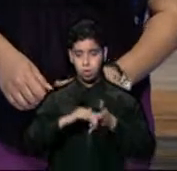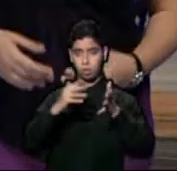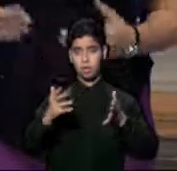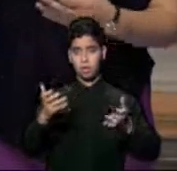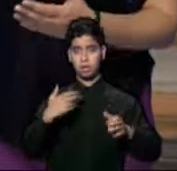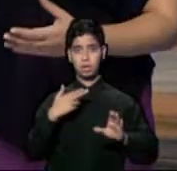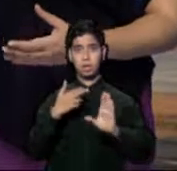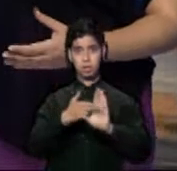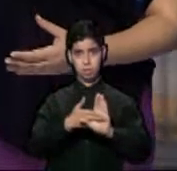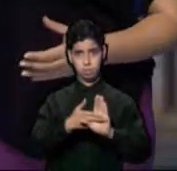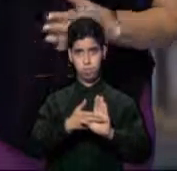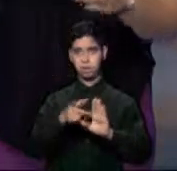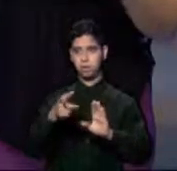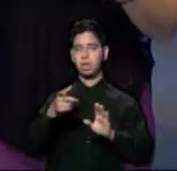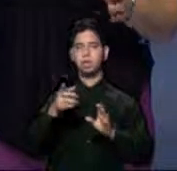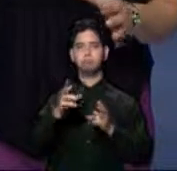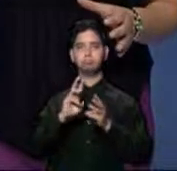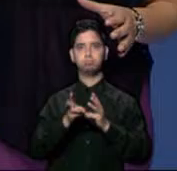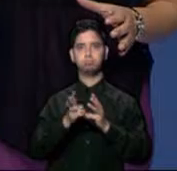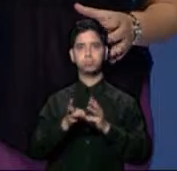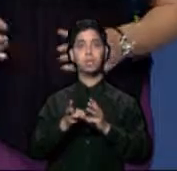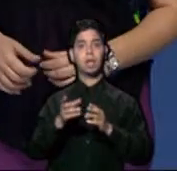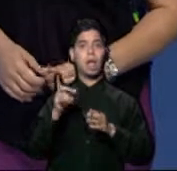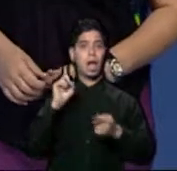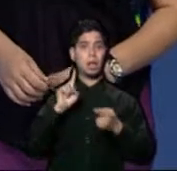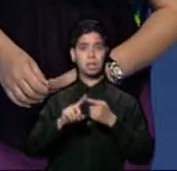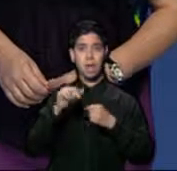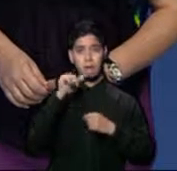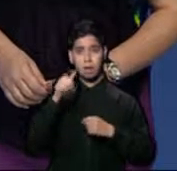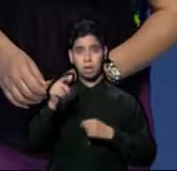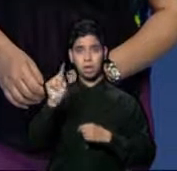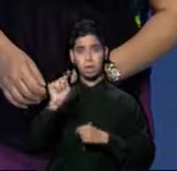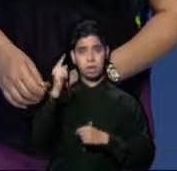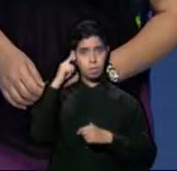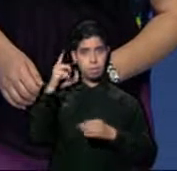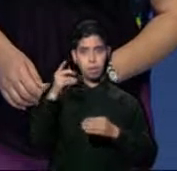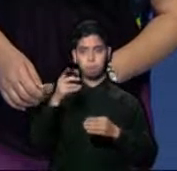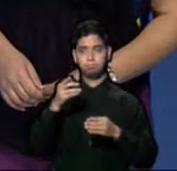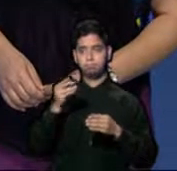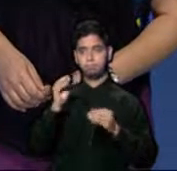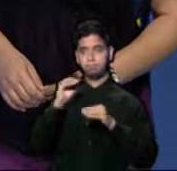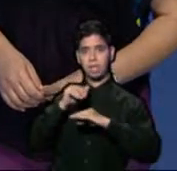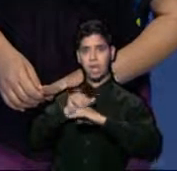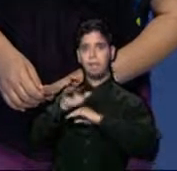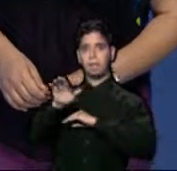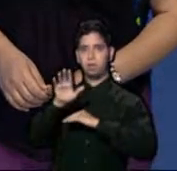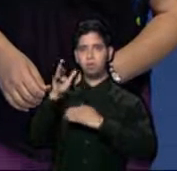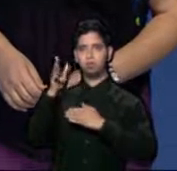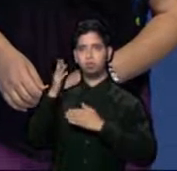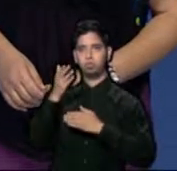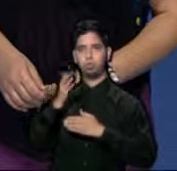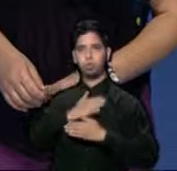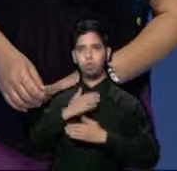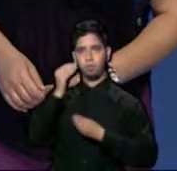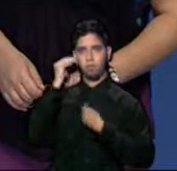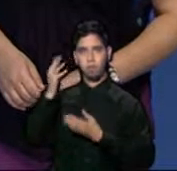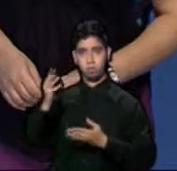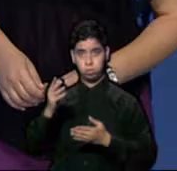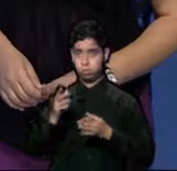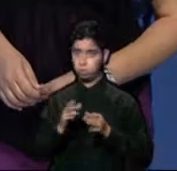competencia de dar el informe del tiempo, tienen hasta mañana martes para enviar sus solicitudes. Así que no pierdan esta excelente oportunidad.